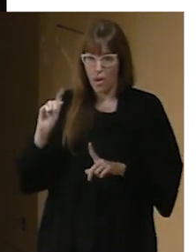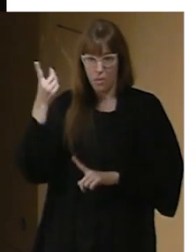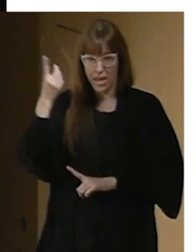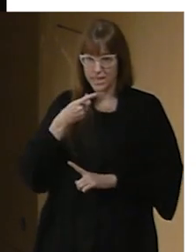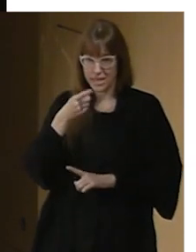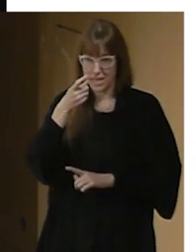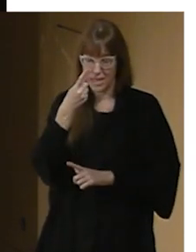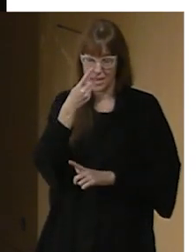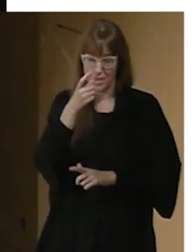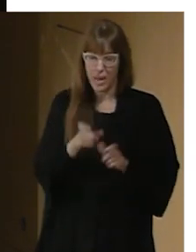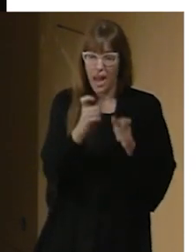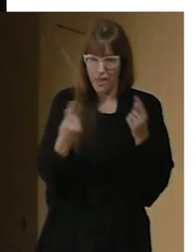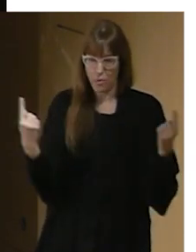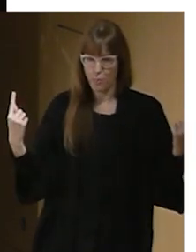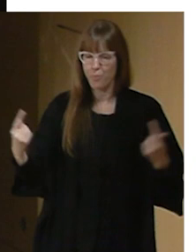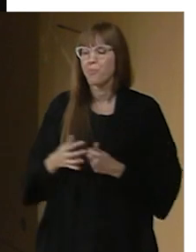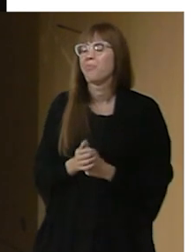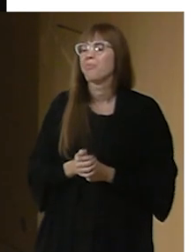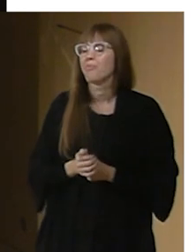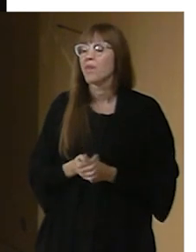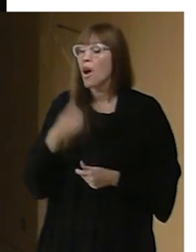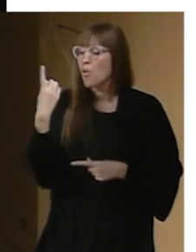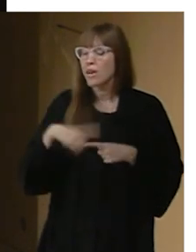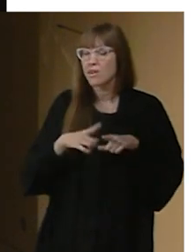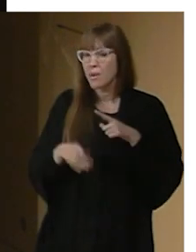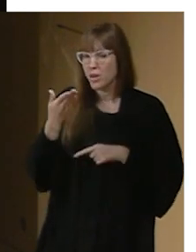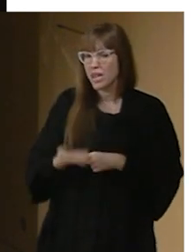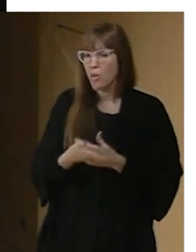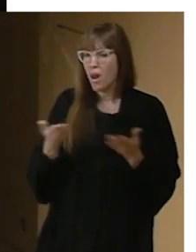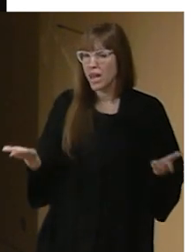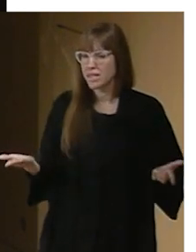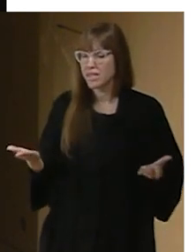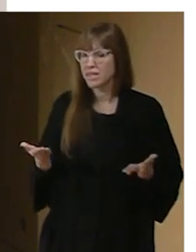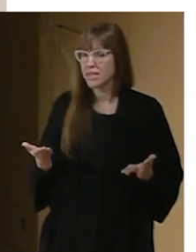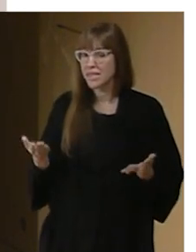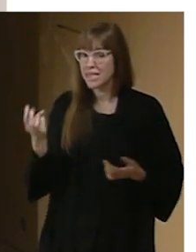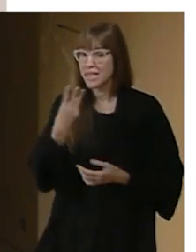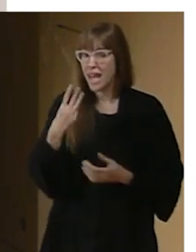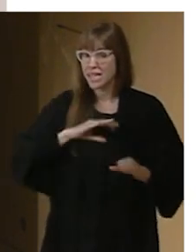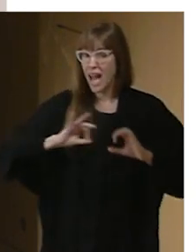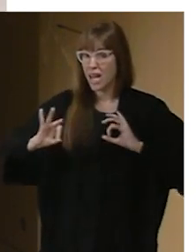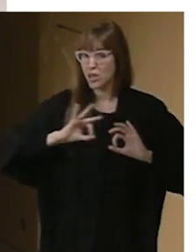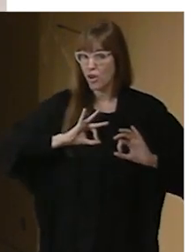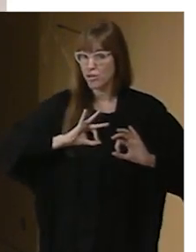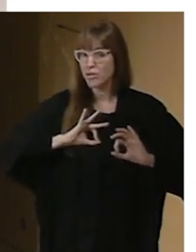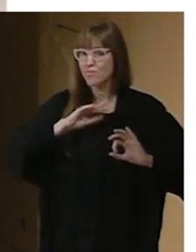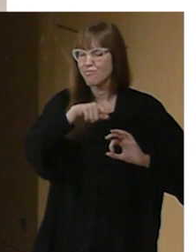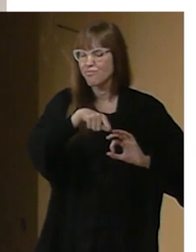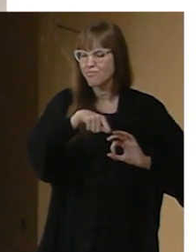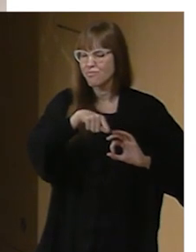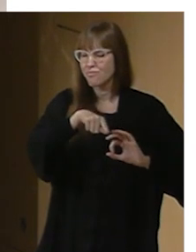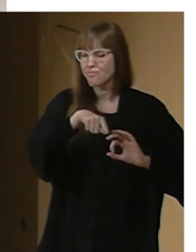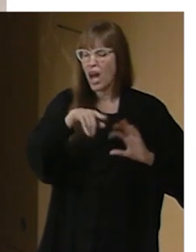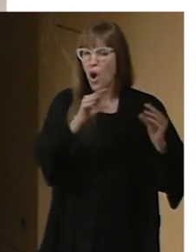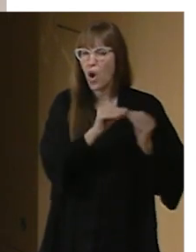y tienen una de las cosas fundamentales que solo comparten los tres y es una profunda formación de la